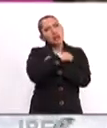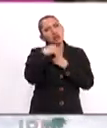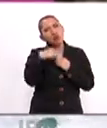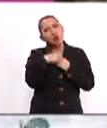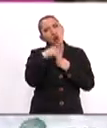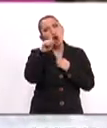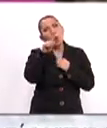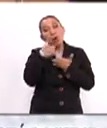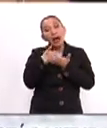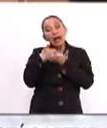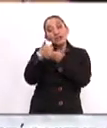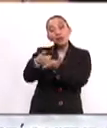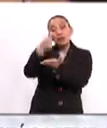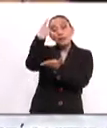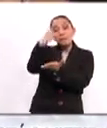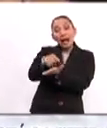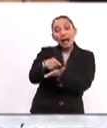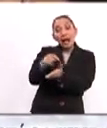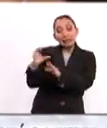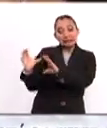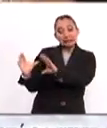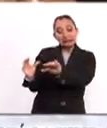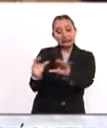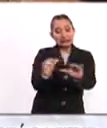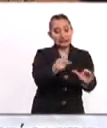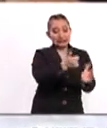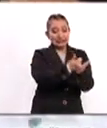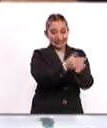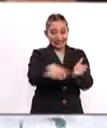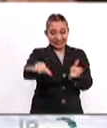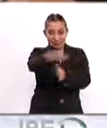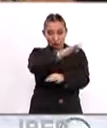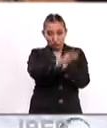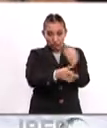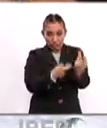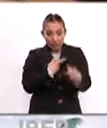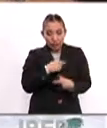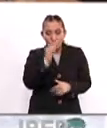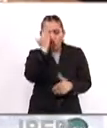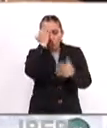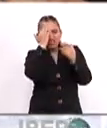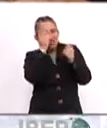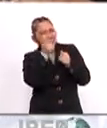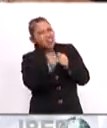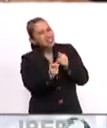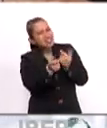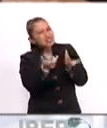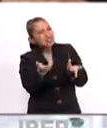como un vehículo para permitir a todas las personas conocer,